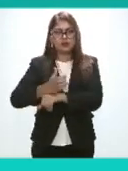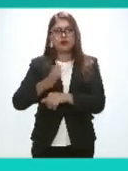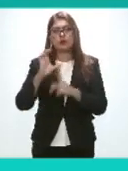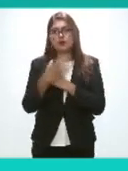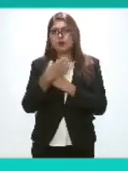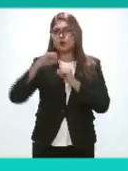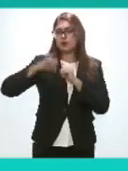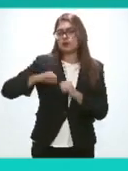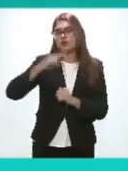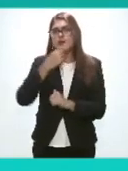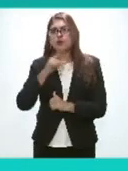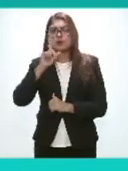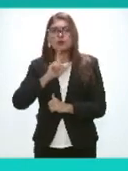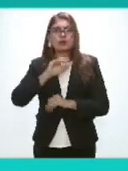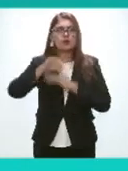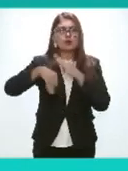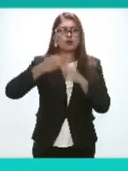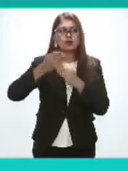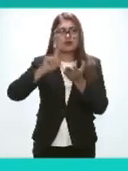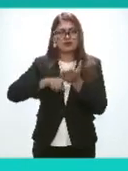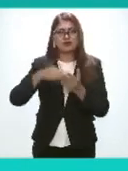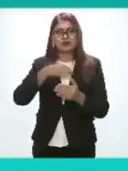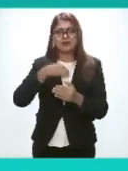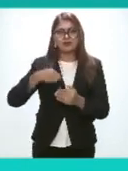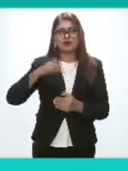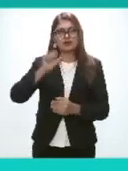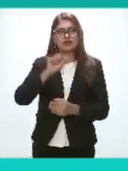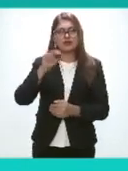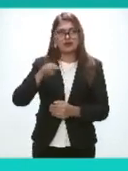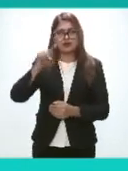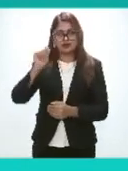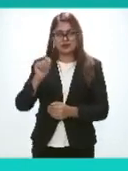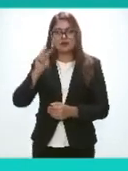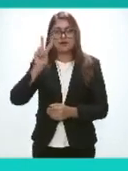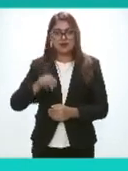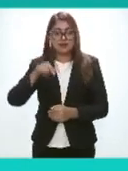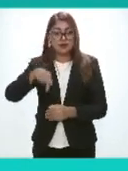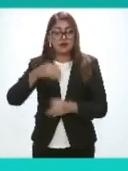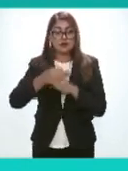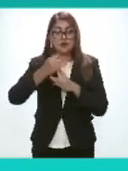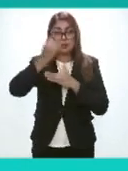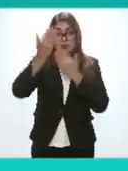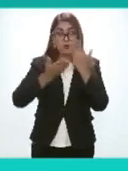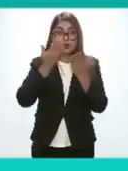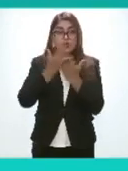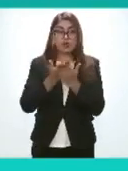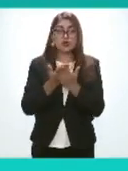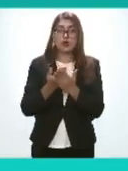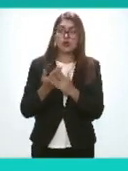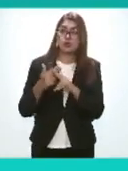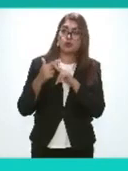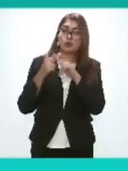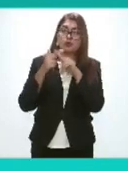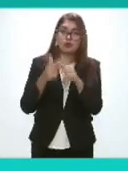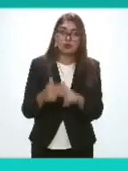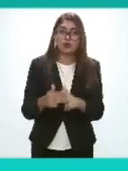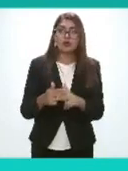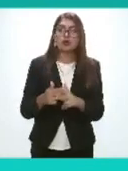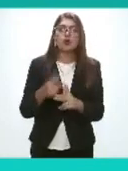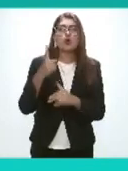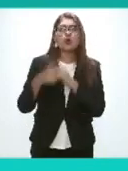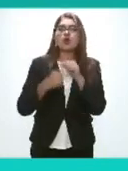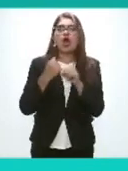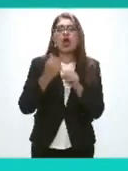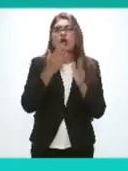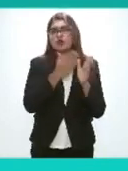comisionadas y comisionados del sistema nacional de transparencia bueno es un proyecto que lleva ya alrededor de un año trabajando